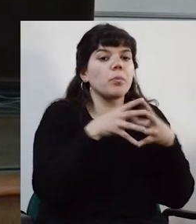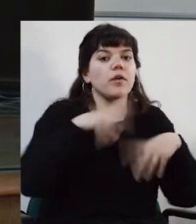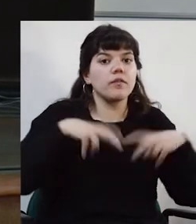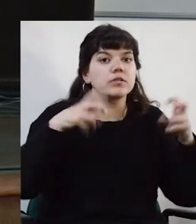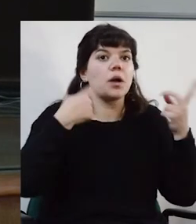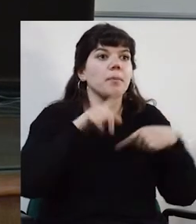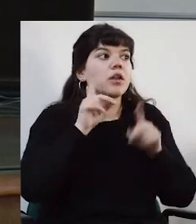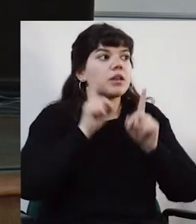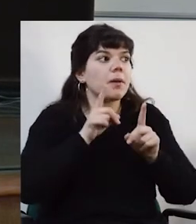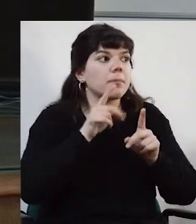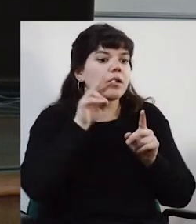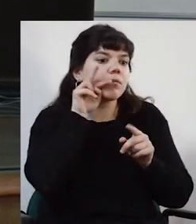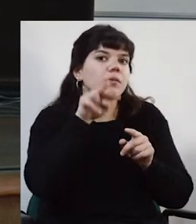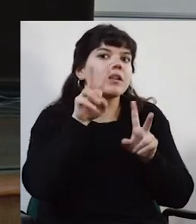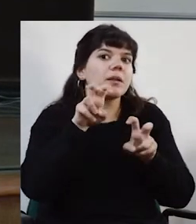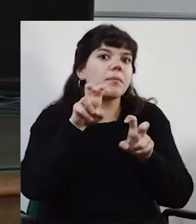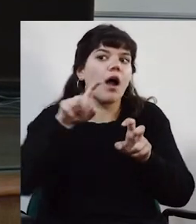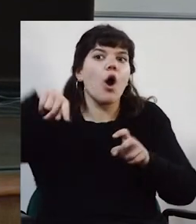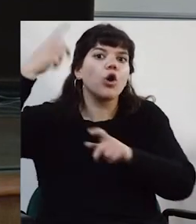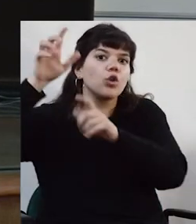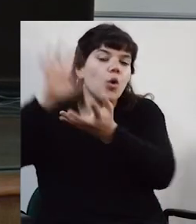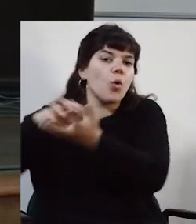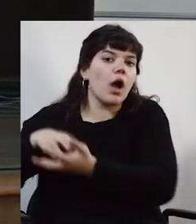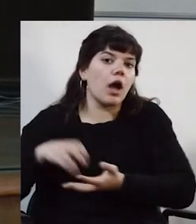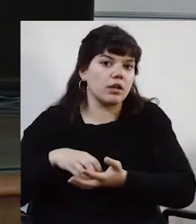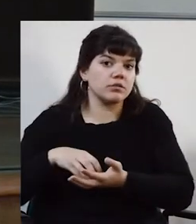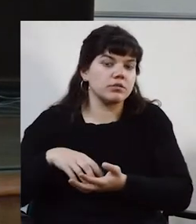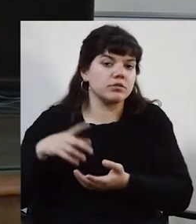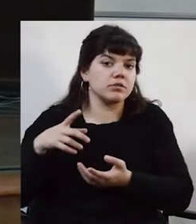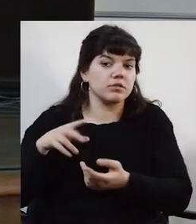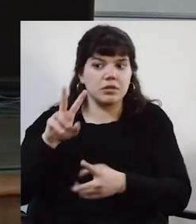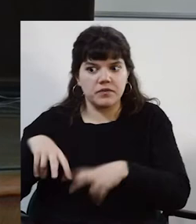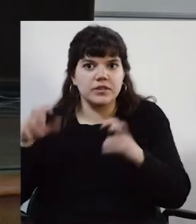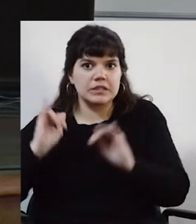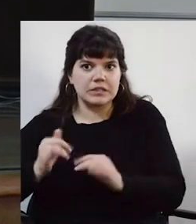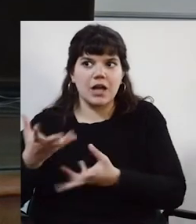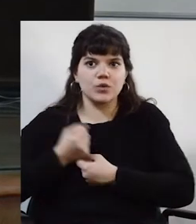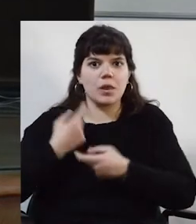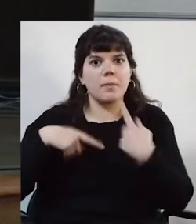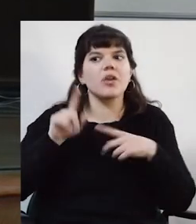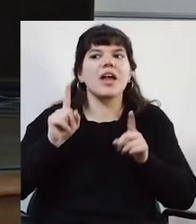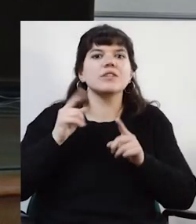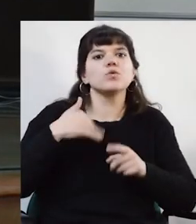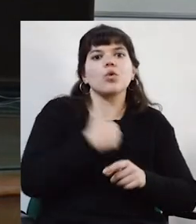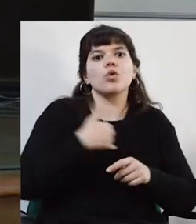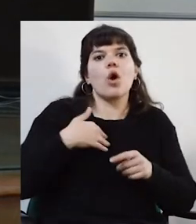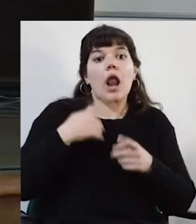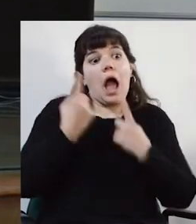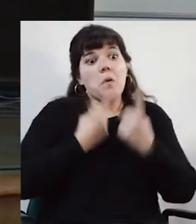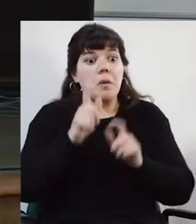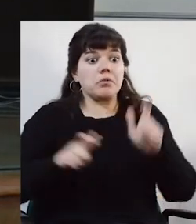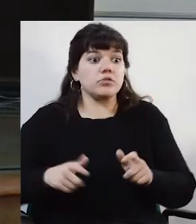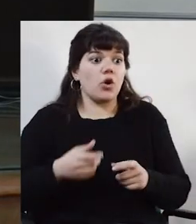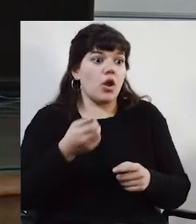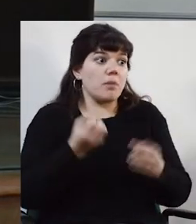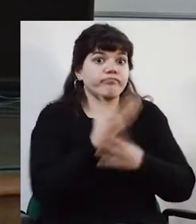y tenemos la referencia de los grupos de investigación, necesitan. Pero en realidad es un rol que alguna vez alguien llenó para poder